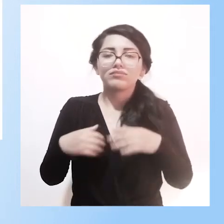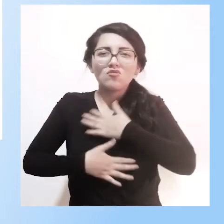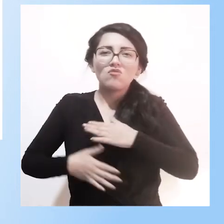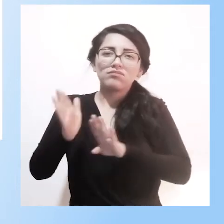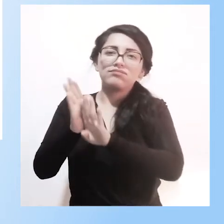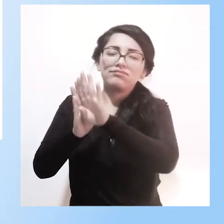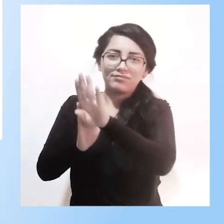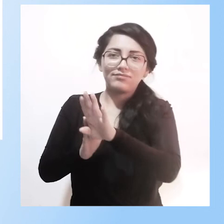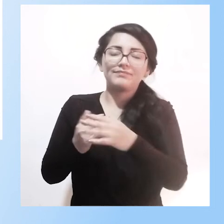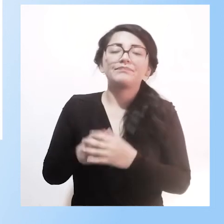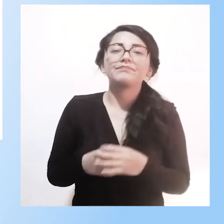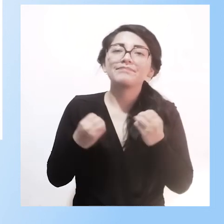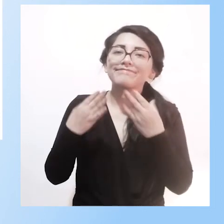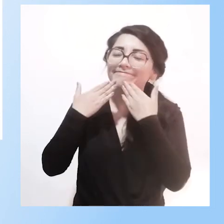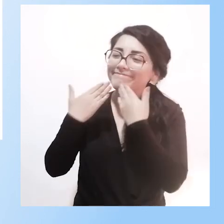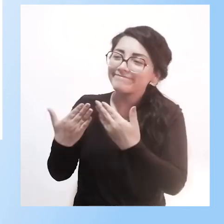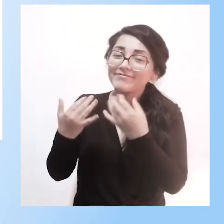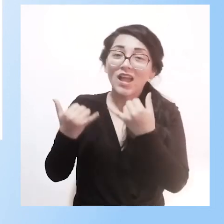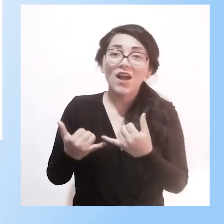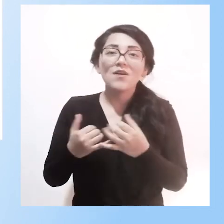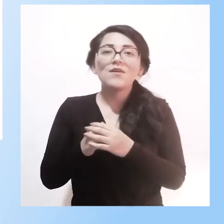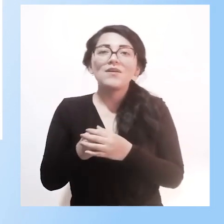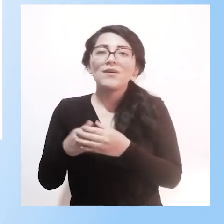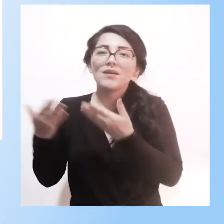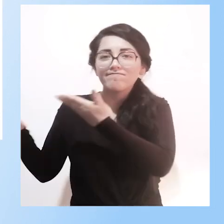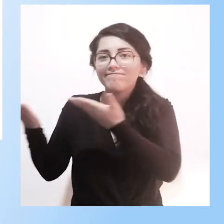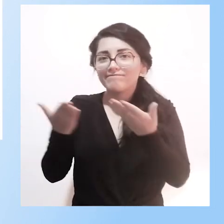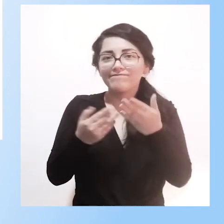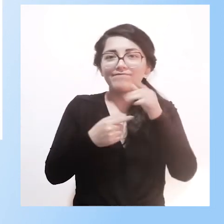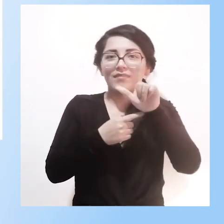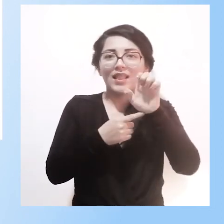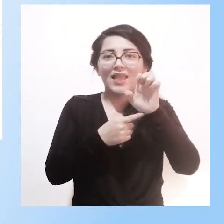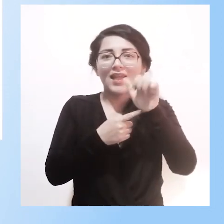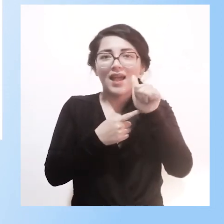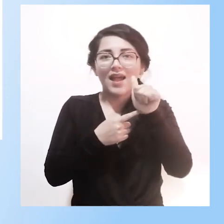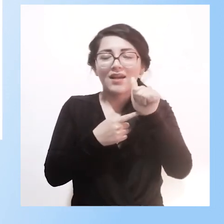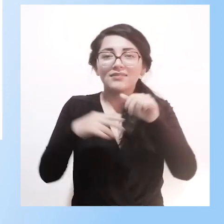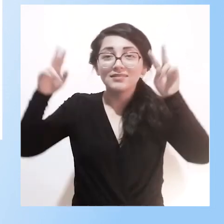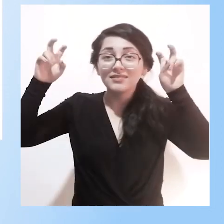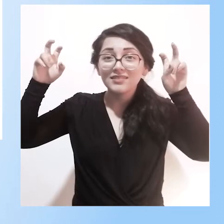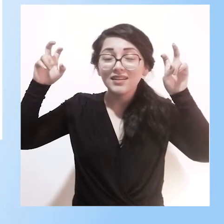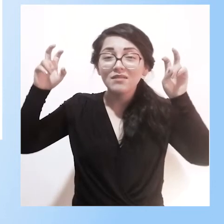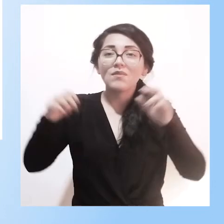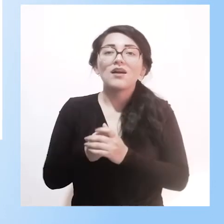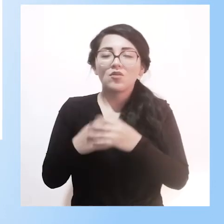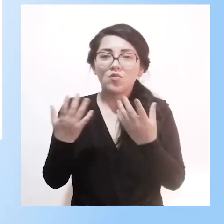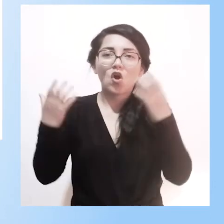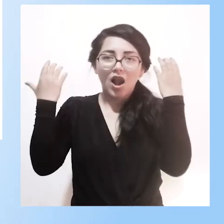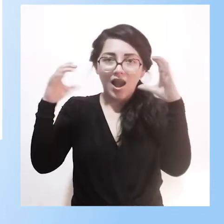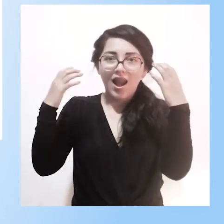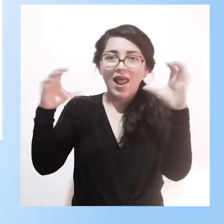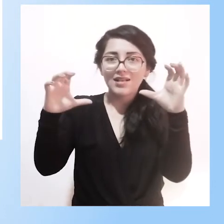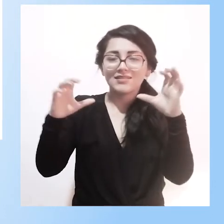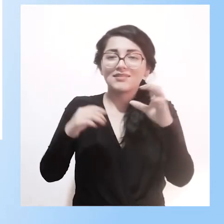todos. Gracias y con esto vamos a darle pase a Lea. Su presentación se titula Impactos de las aulas hospitalarias